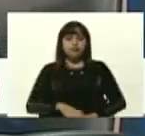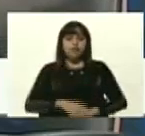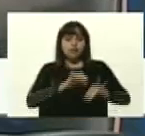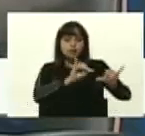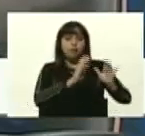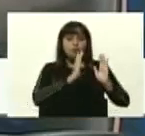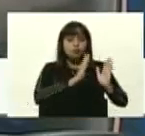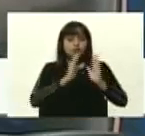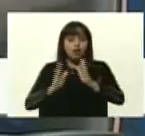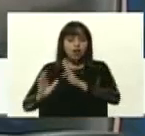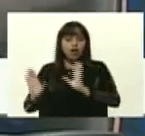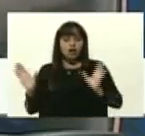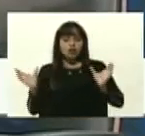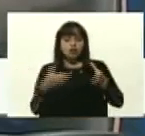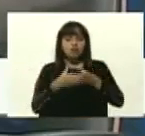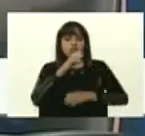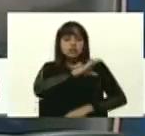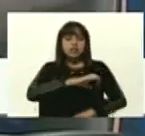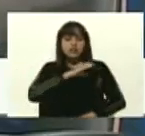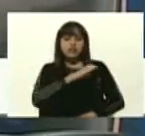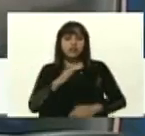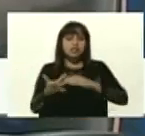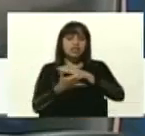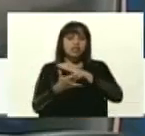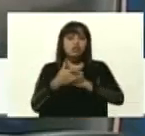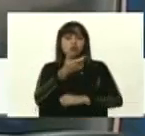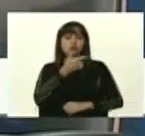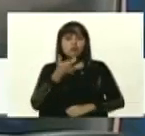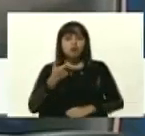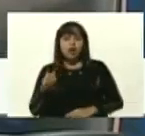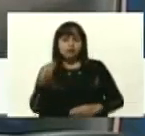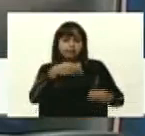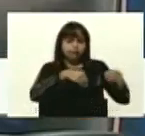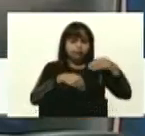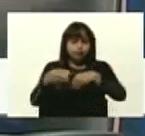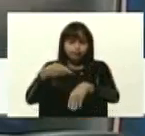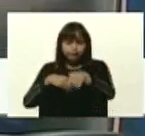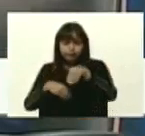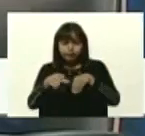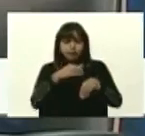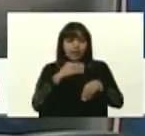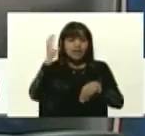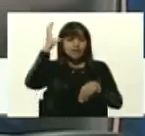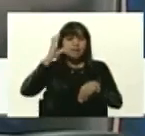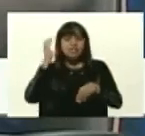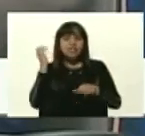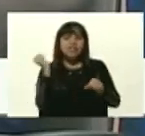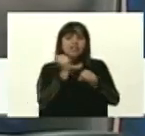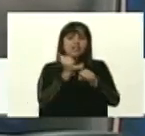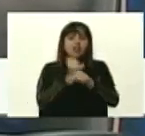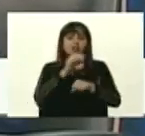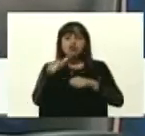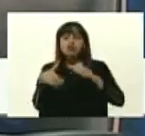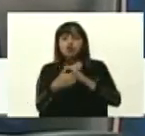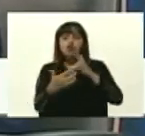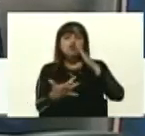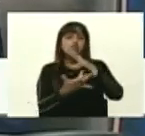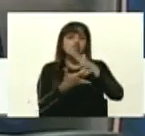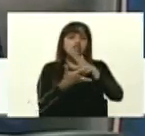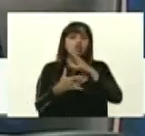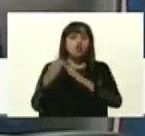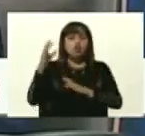organización del polo científico y tecnológico, que busca es sumar y agrupar las capacidades productivas técnicas del conocimiento